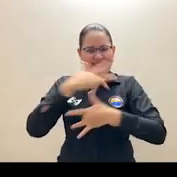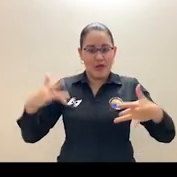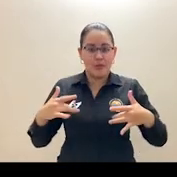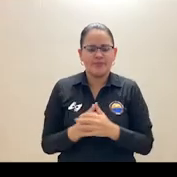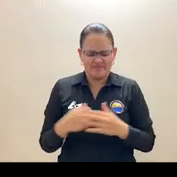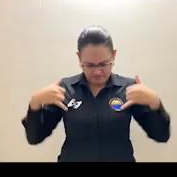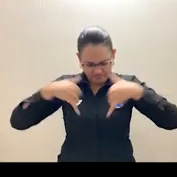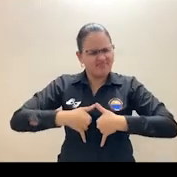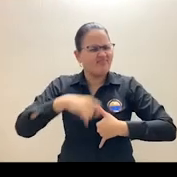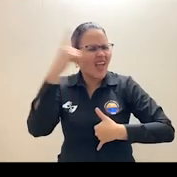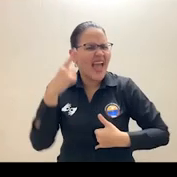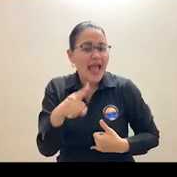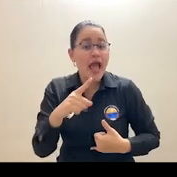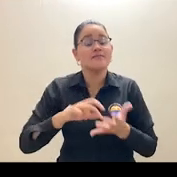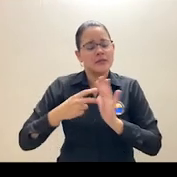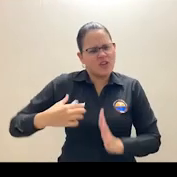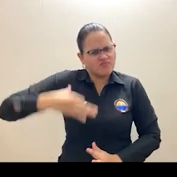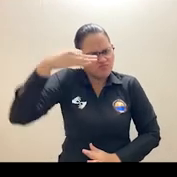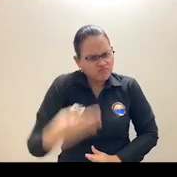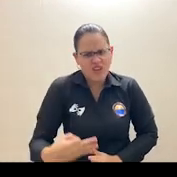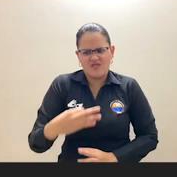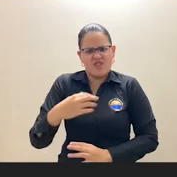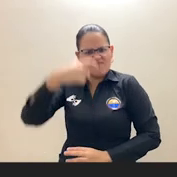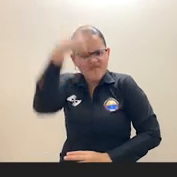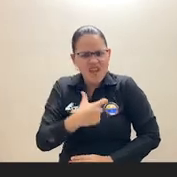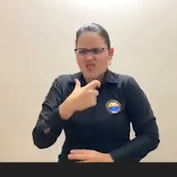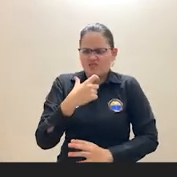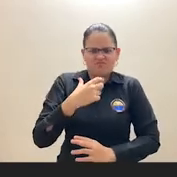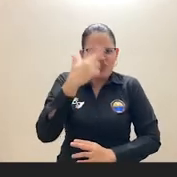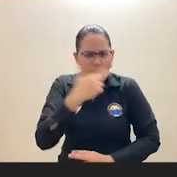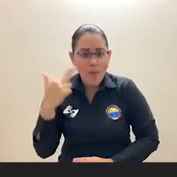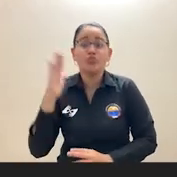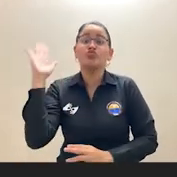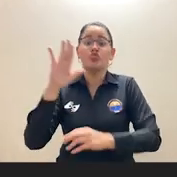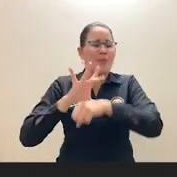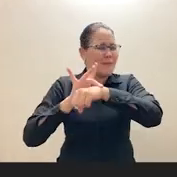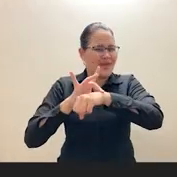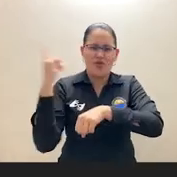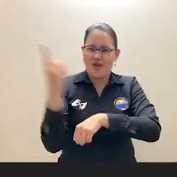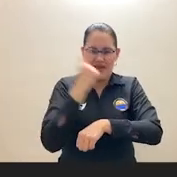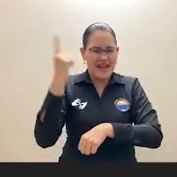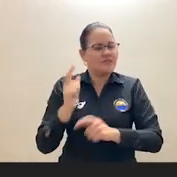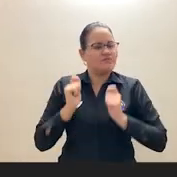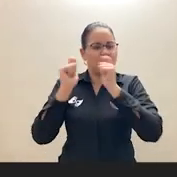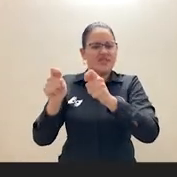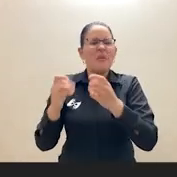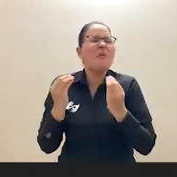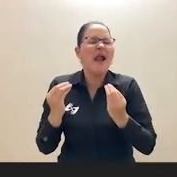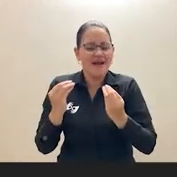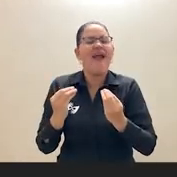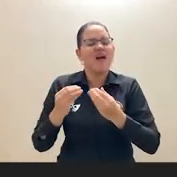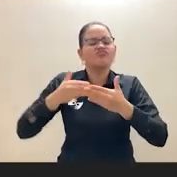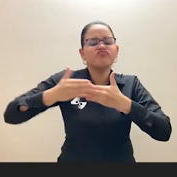Las batas blancas representan la pureza, honestidad y seriedad que debe caracterizar el ejercicio de la medicina